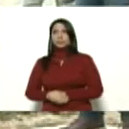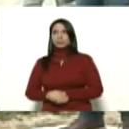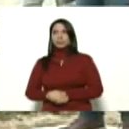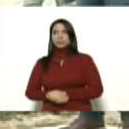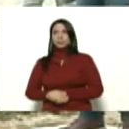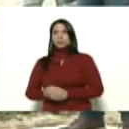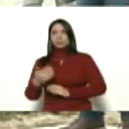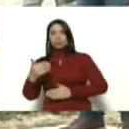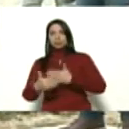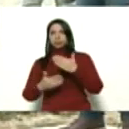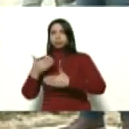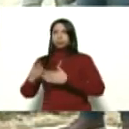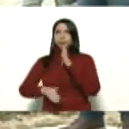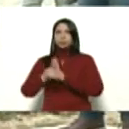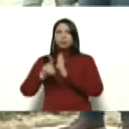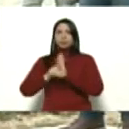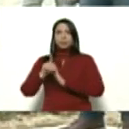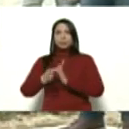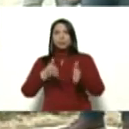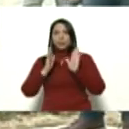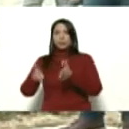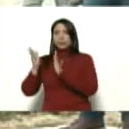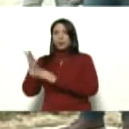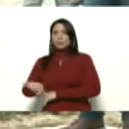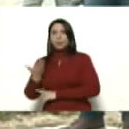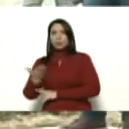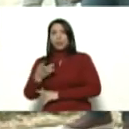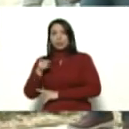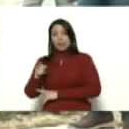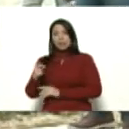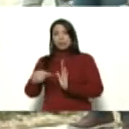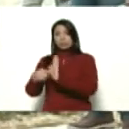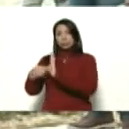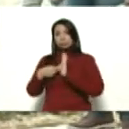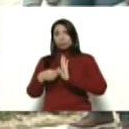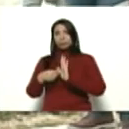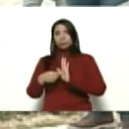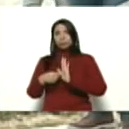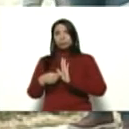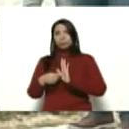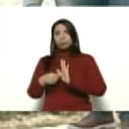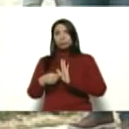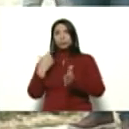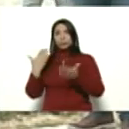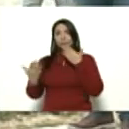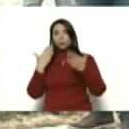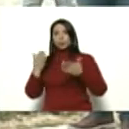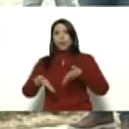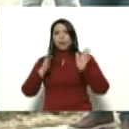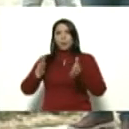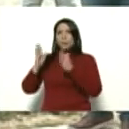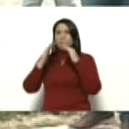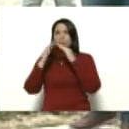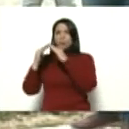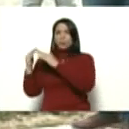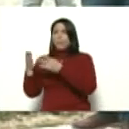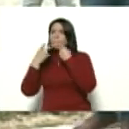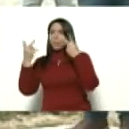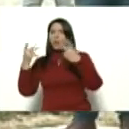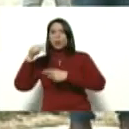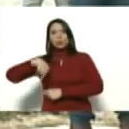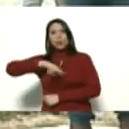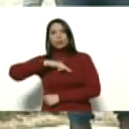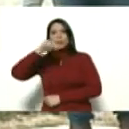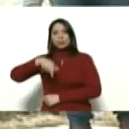avanzando en el desarrollo de este urbanismo es importante que ella le presente a usted el parte y la relación de vivienda y el mensaje desde